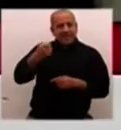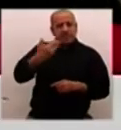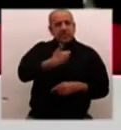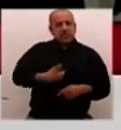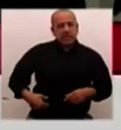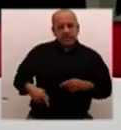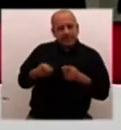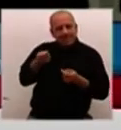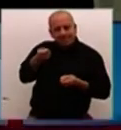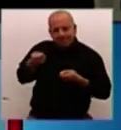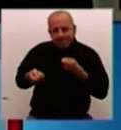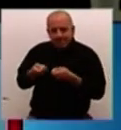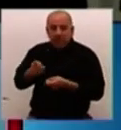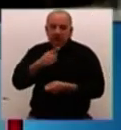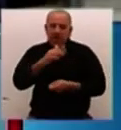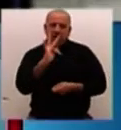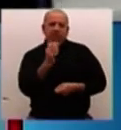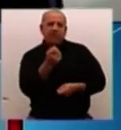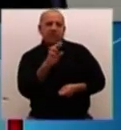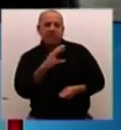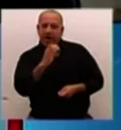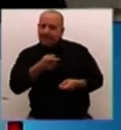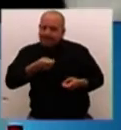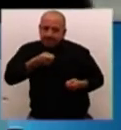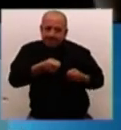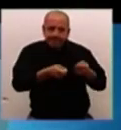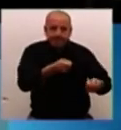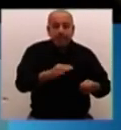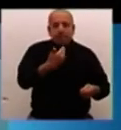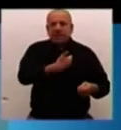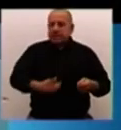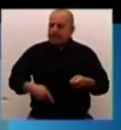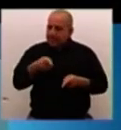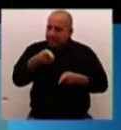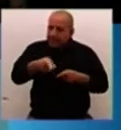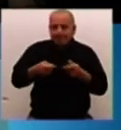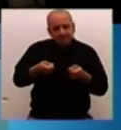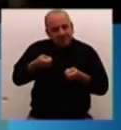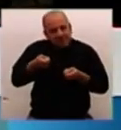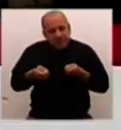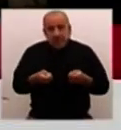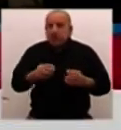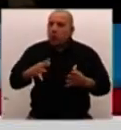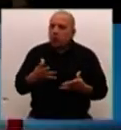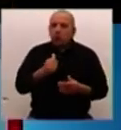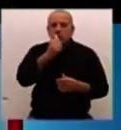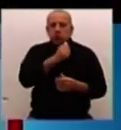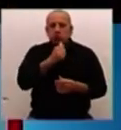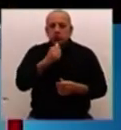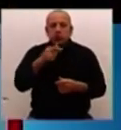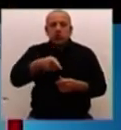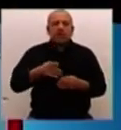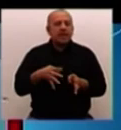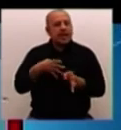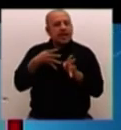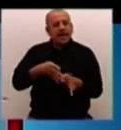frente a la FARC y el gobierno, que son los que activan la eventual continuidad del conflicto. Algunos dicen, esta guerra perdió combustible, se